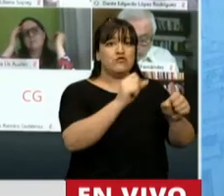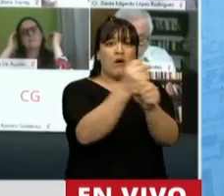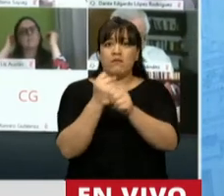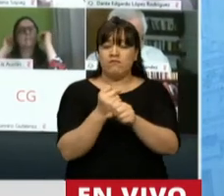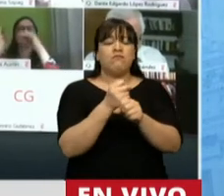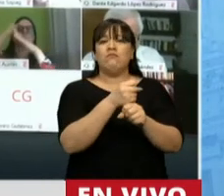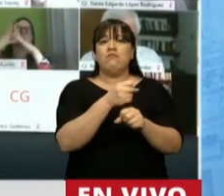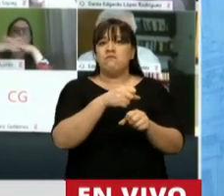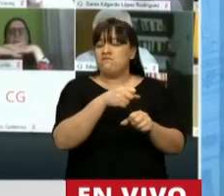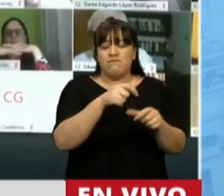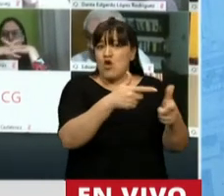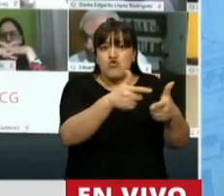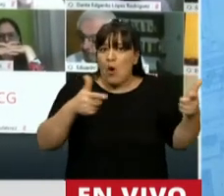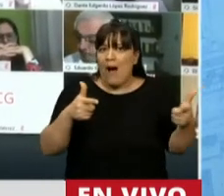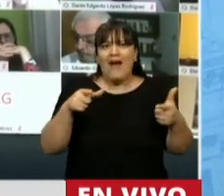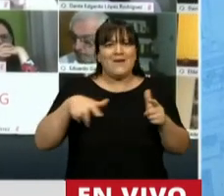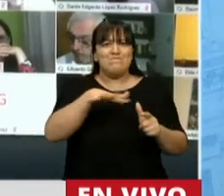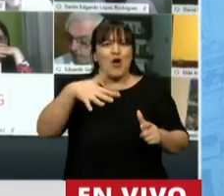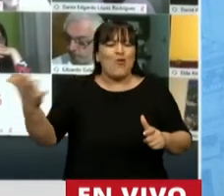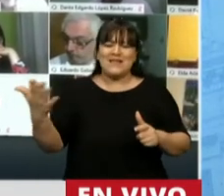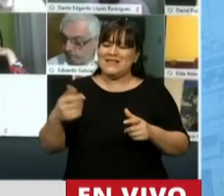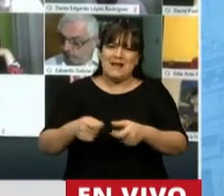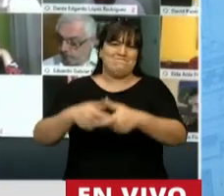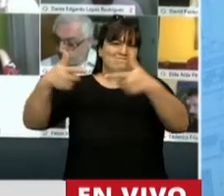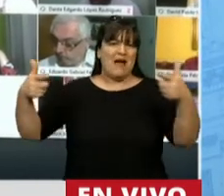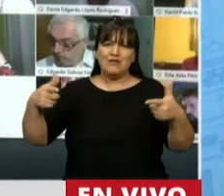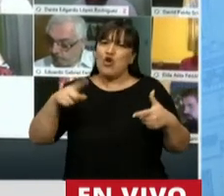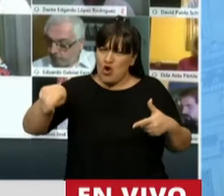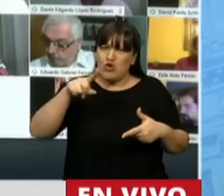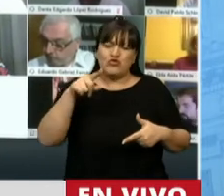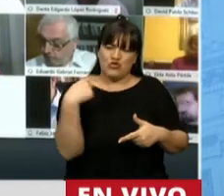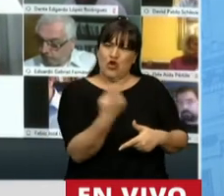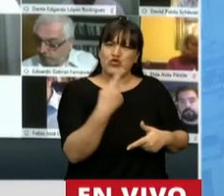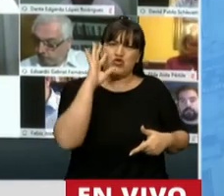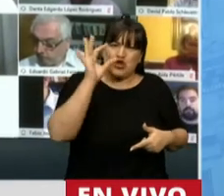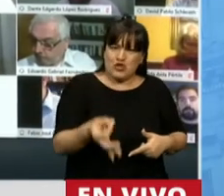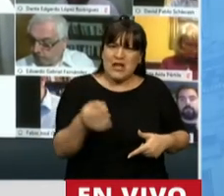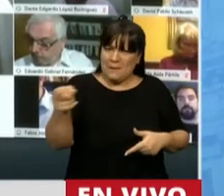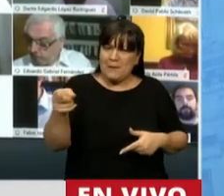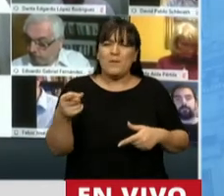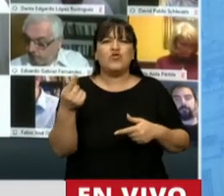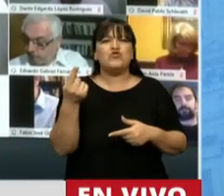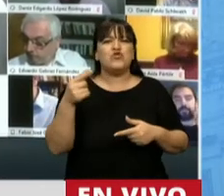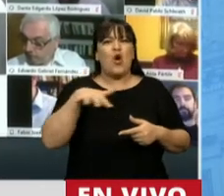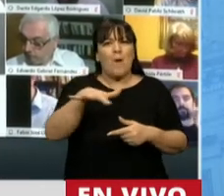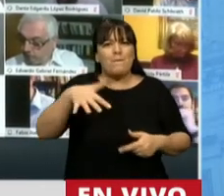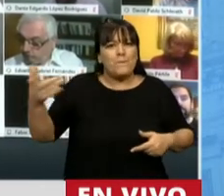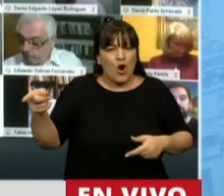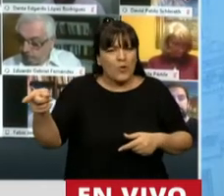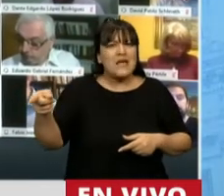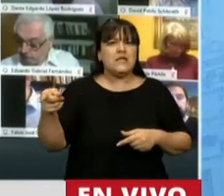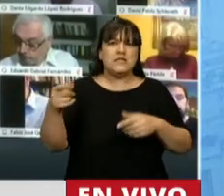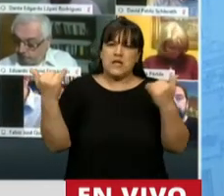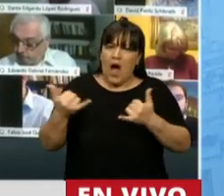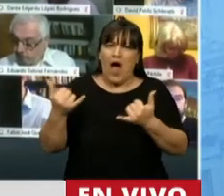nuestra provincia pega más, que sabemos que es una provincia solidaria que solo le vuelve la mitad de lo que pone en la Argentina